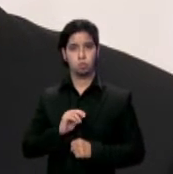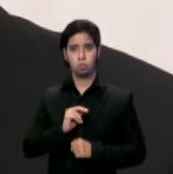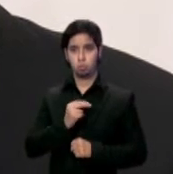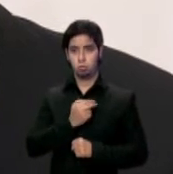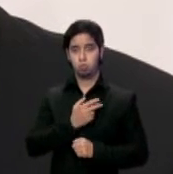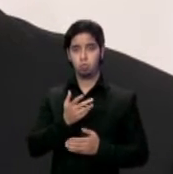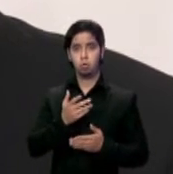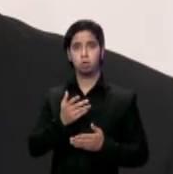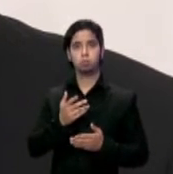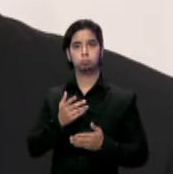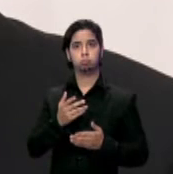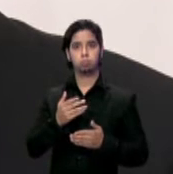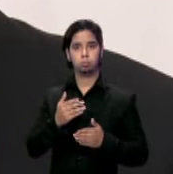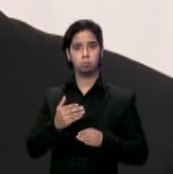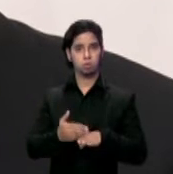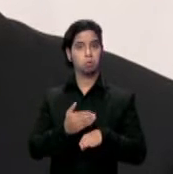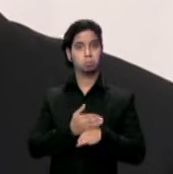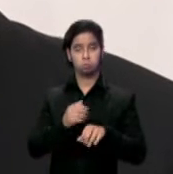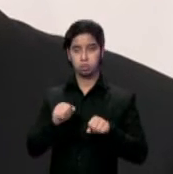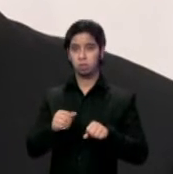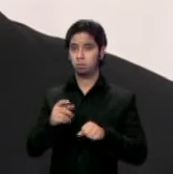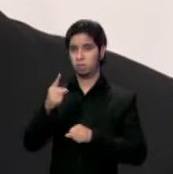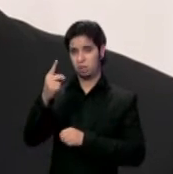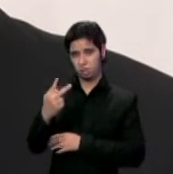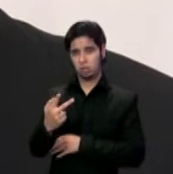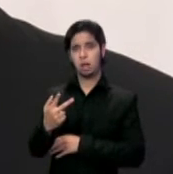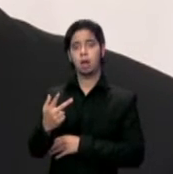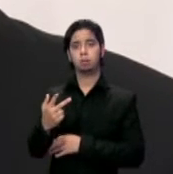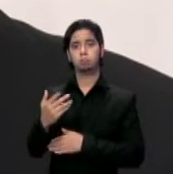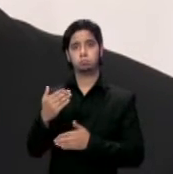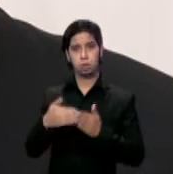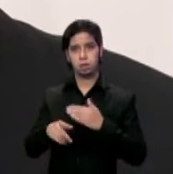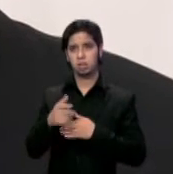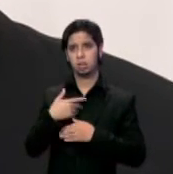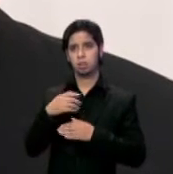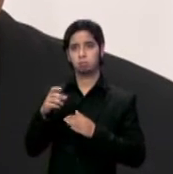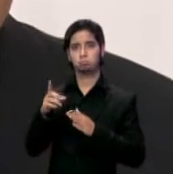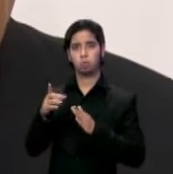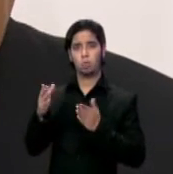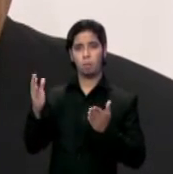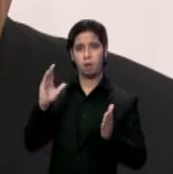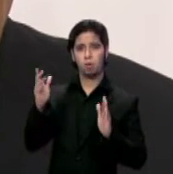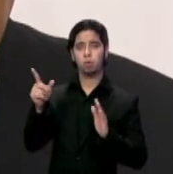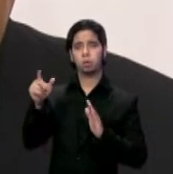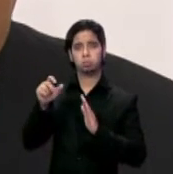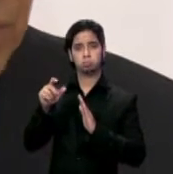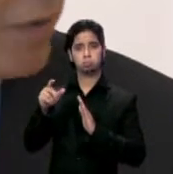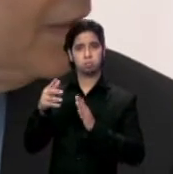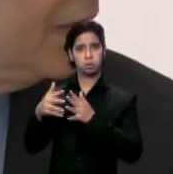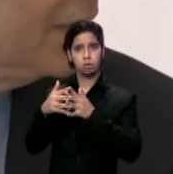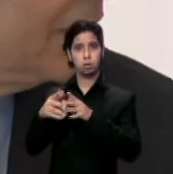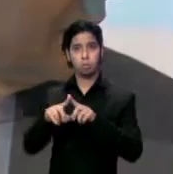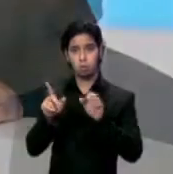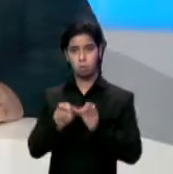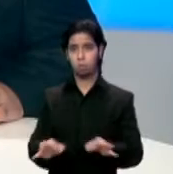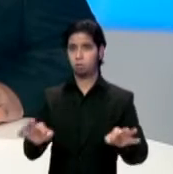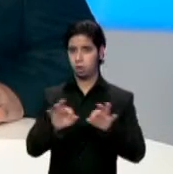de lo que cuesta en los Estados Unidos. Así que esa es otra ventaja competitiva. Pero lo importante es la certificación.